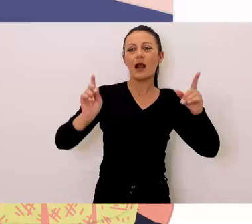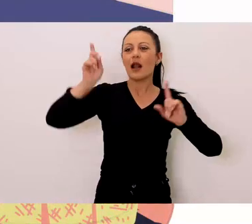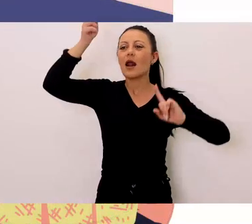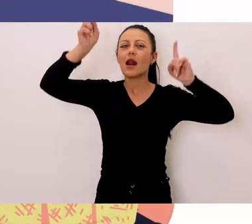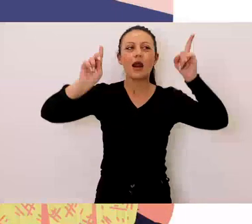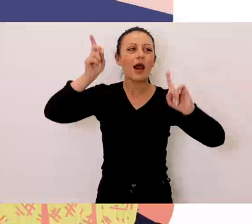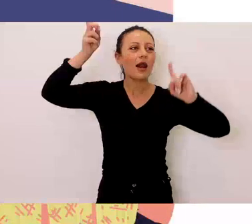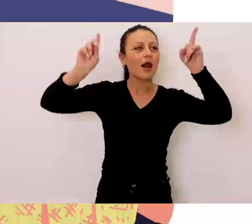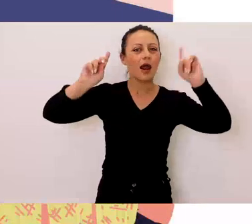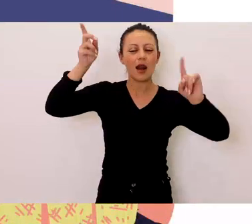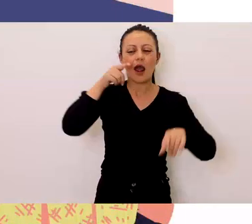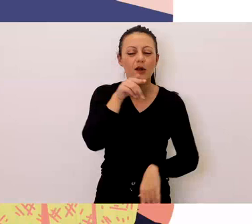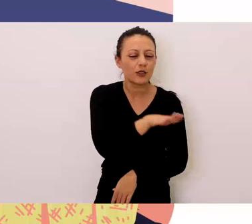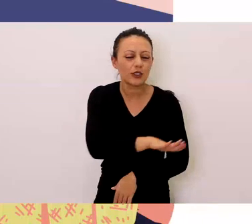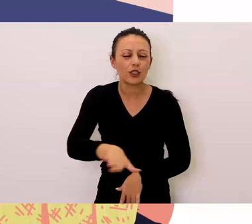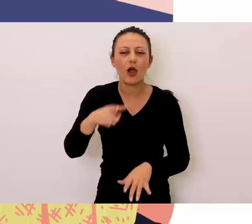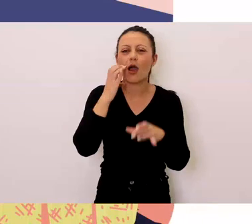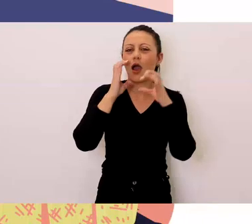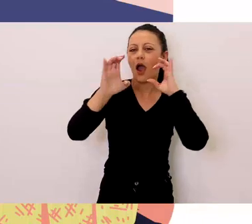Y gritos junto a la charla.